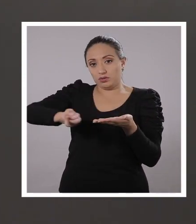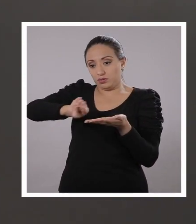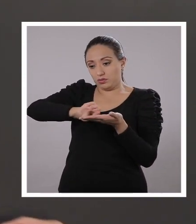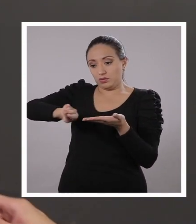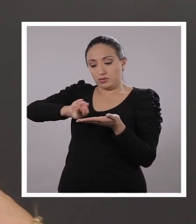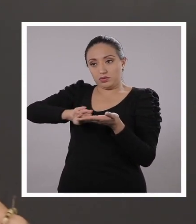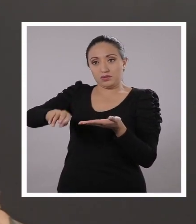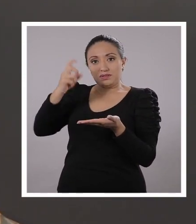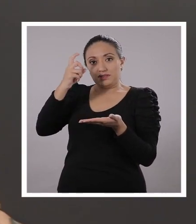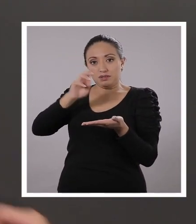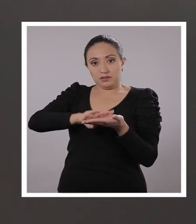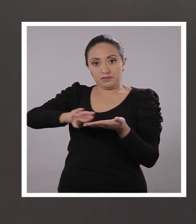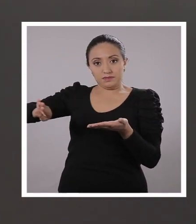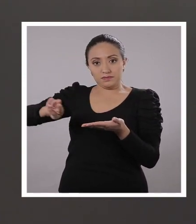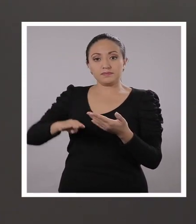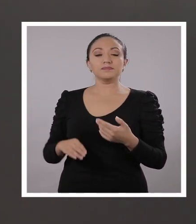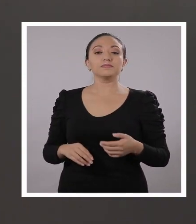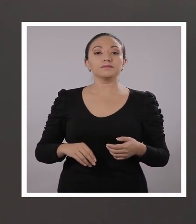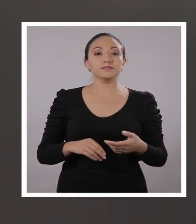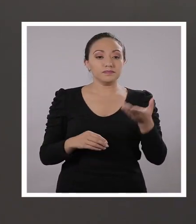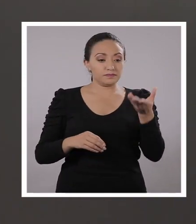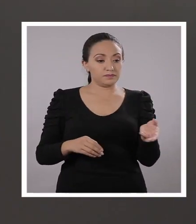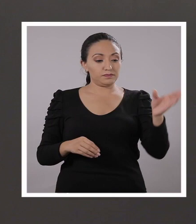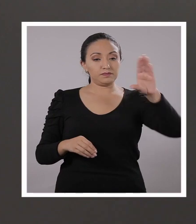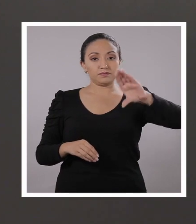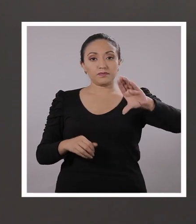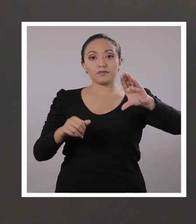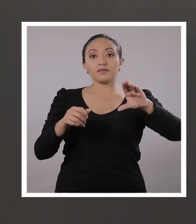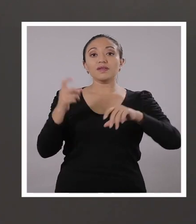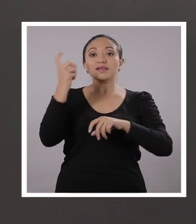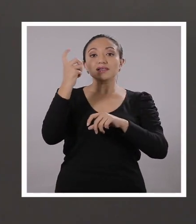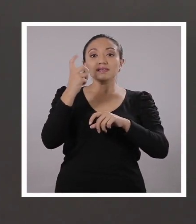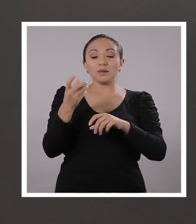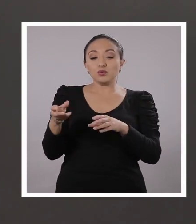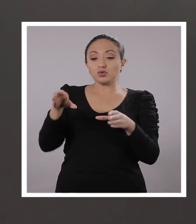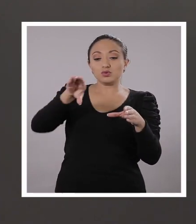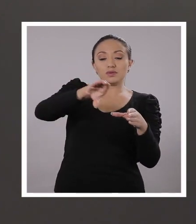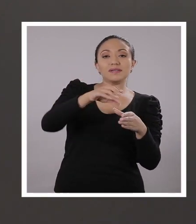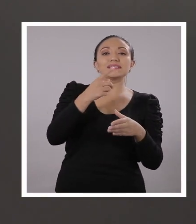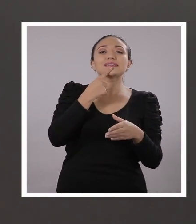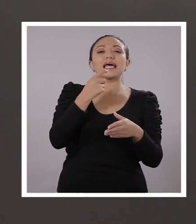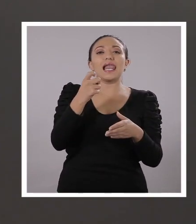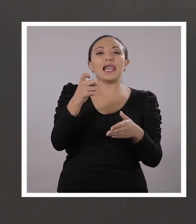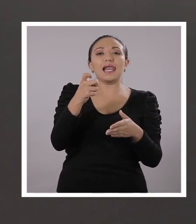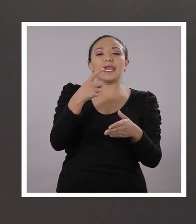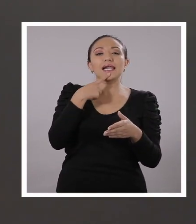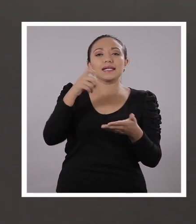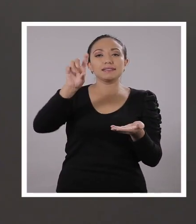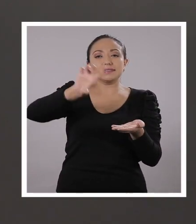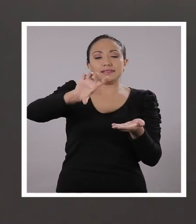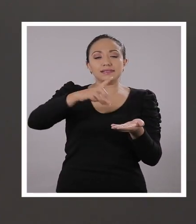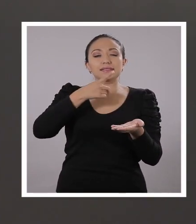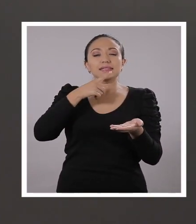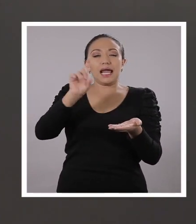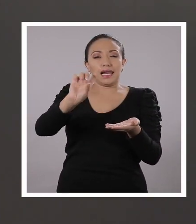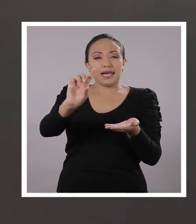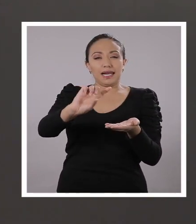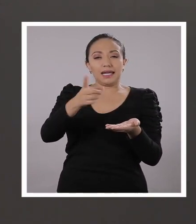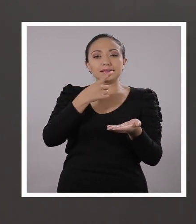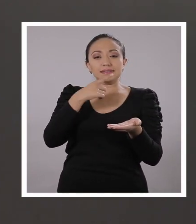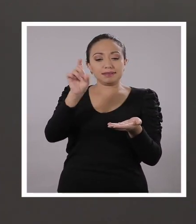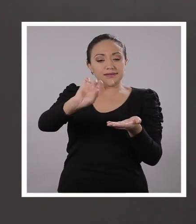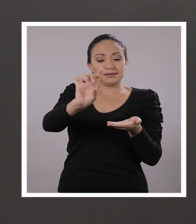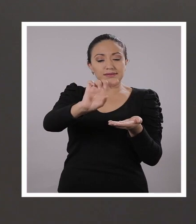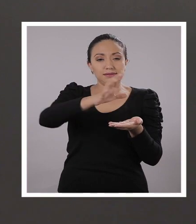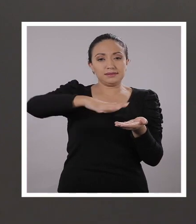final para amasar necesitamos. Listo, queda ahí. Santi, ¿me puedes ayudar? Vamos a poner por favor la sal. Coloca toda la sal. ponemos toda la